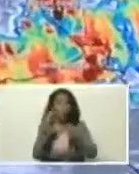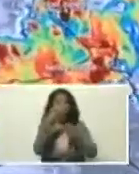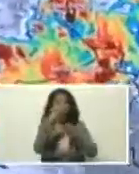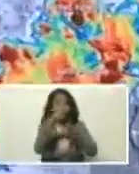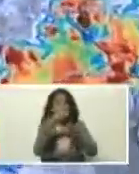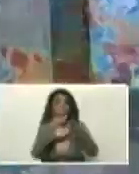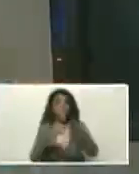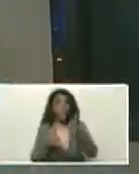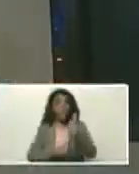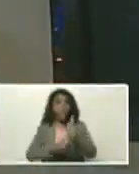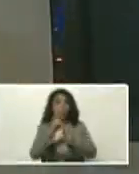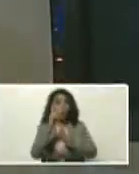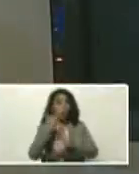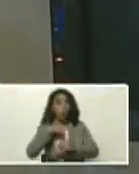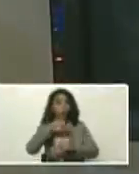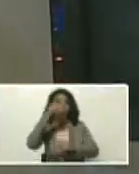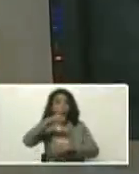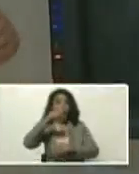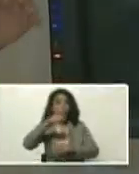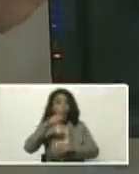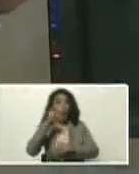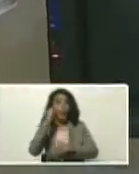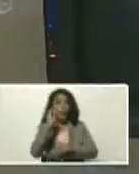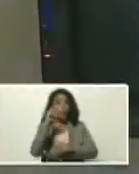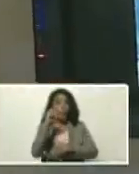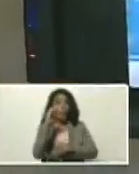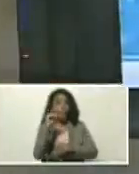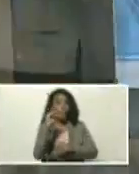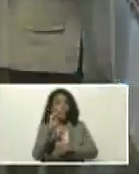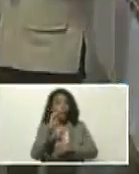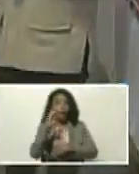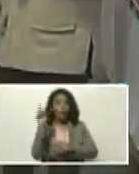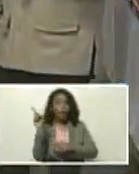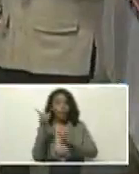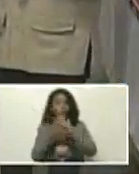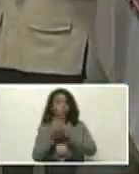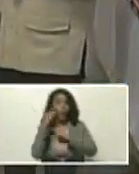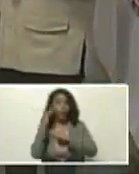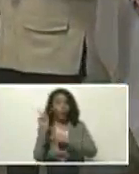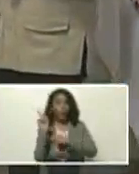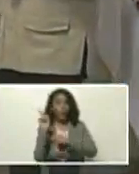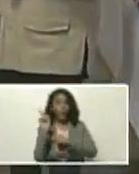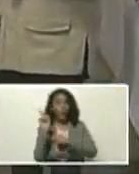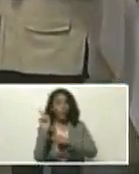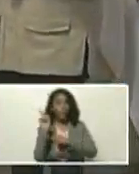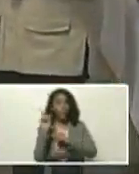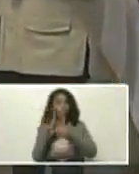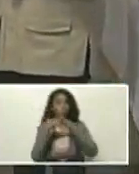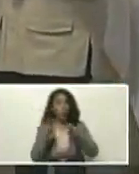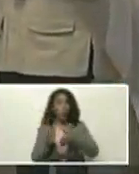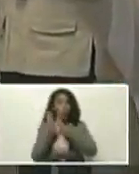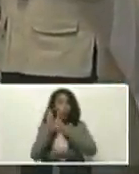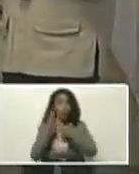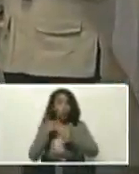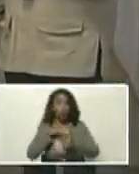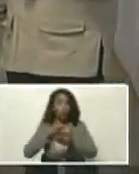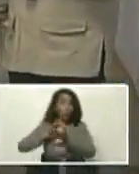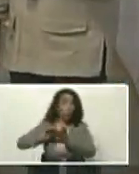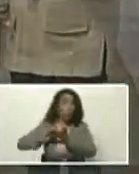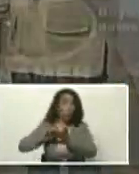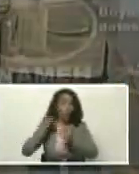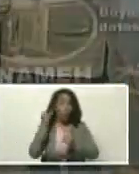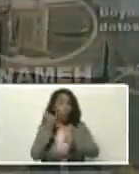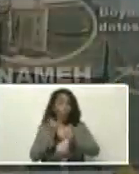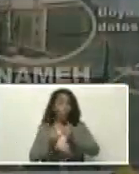que hemos desarrollado, en el Inamet, a través, de, toda una, infraestructura, que hemos recuperado, en los últimos